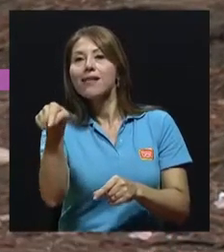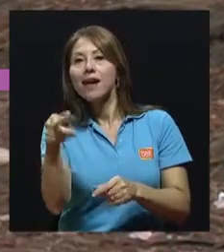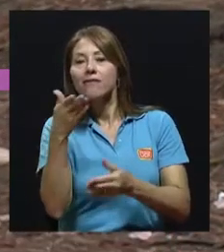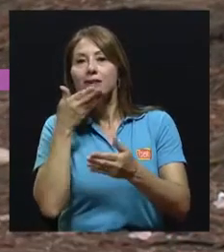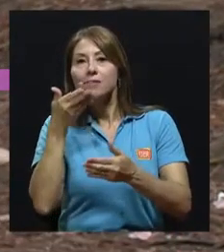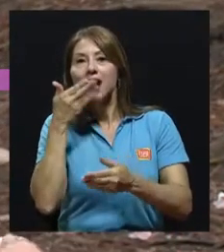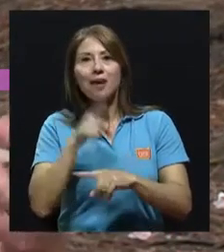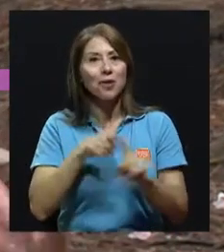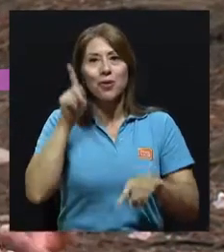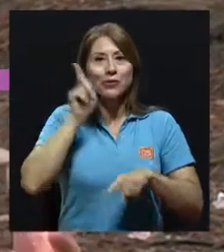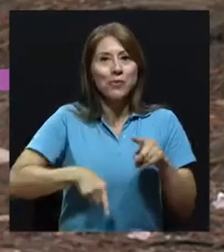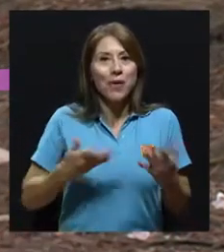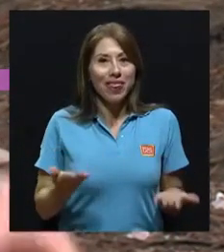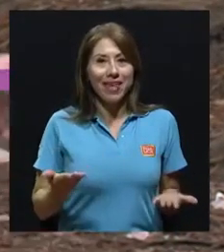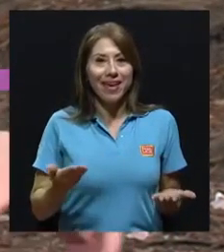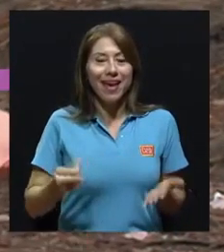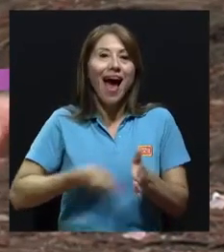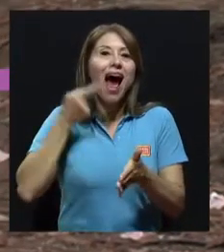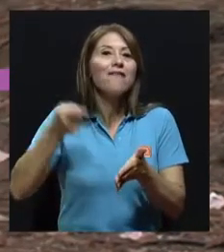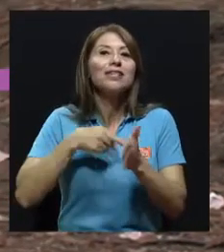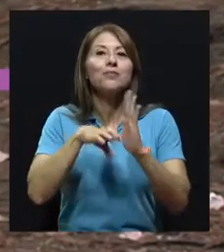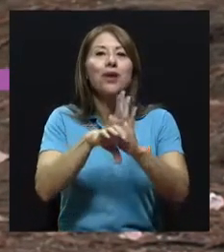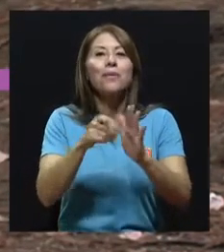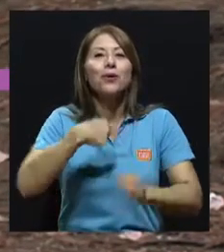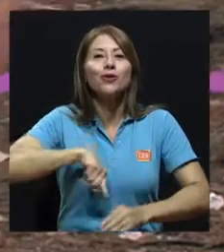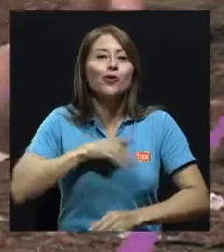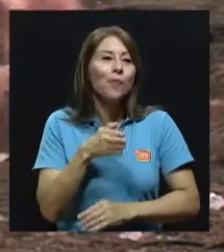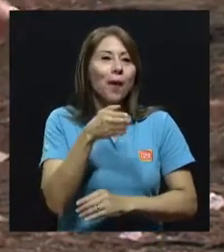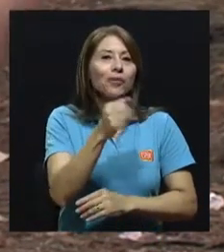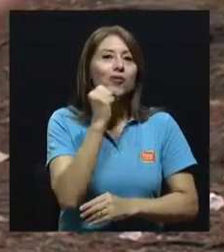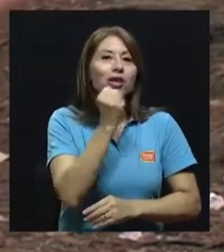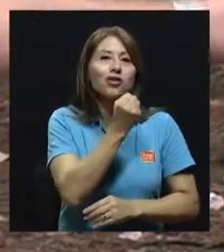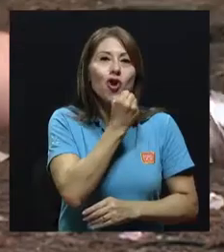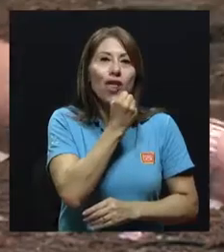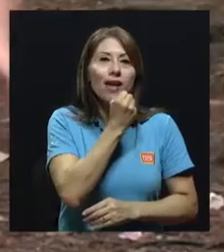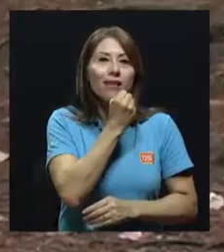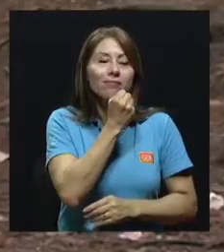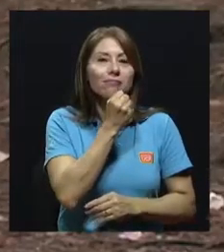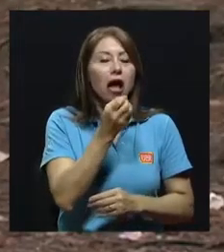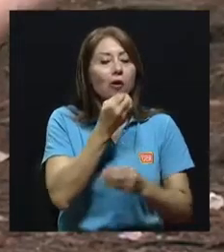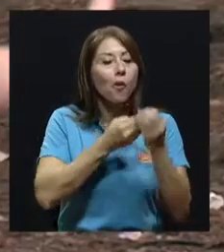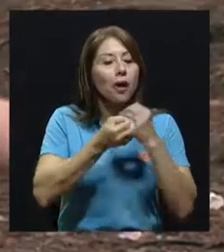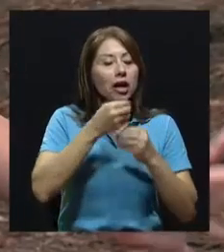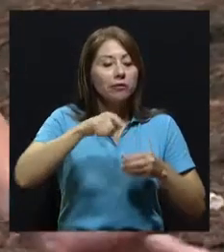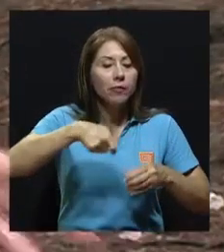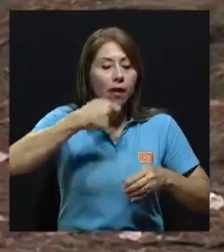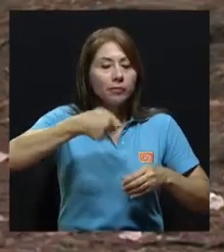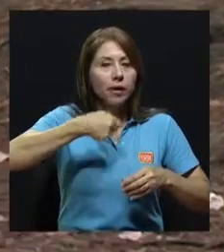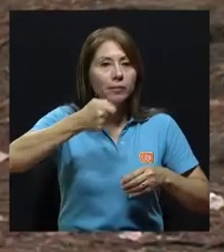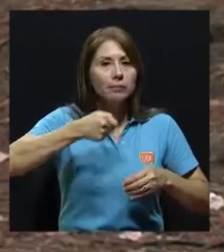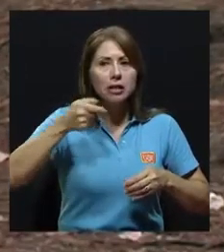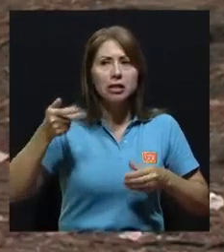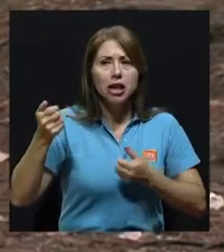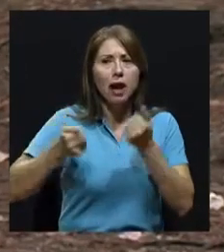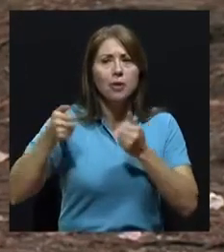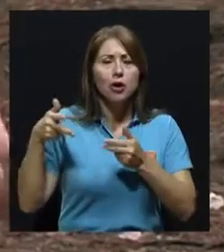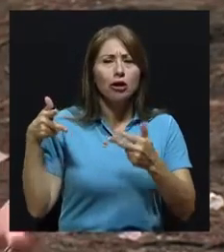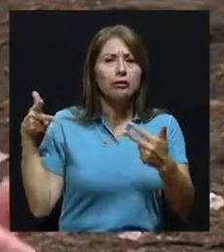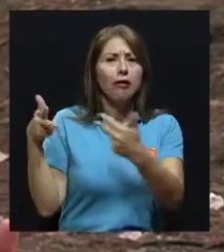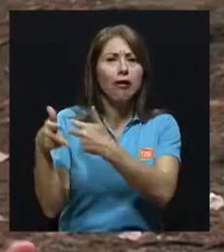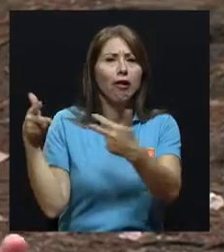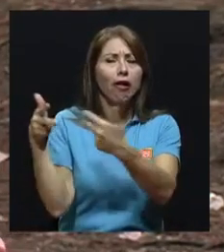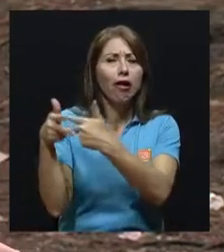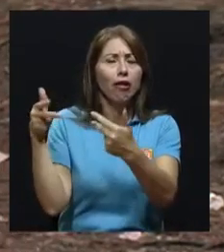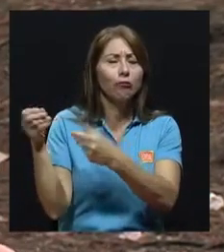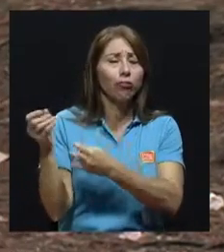así. Y a veces vemos que comemos en una sodita o en un lugar y hay un gran humarascal, ¿verdad? Pasan esos camiones llenos de humo. O